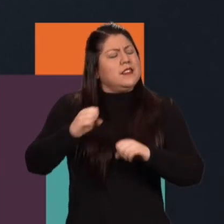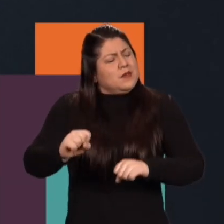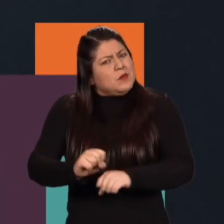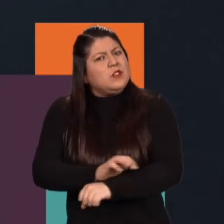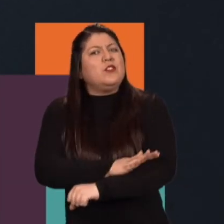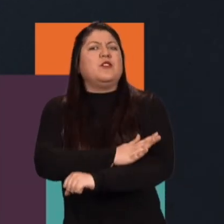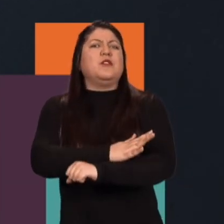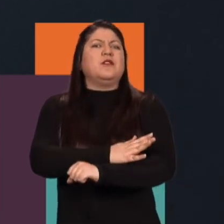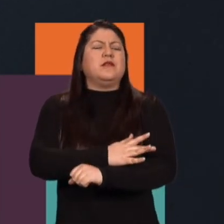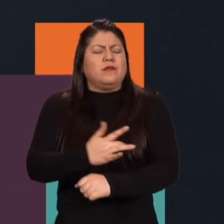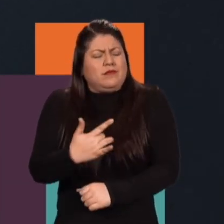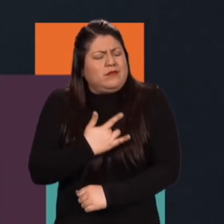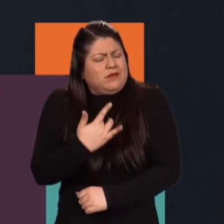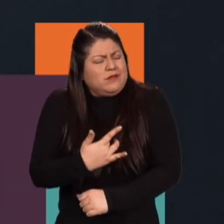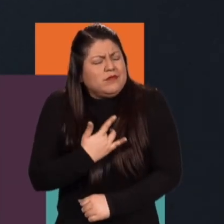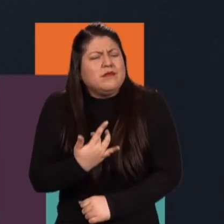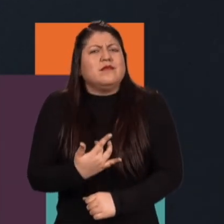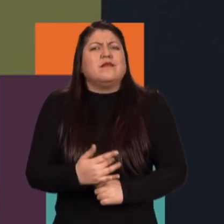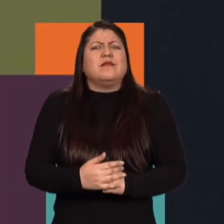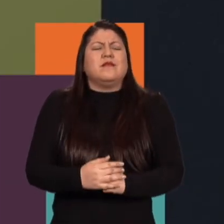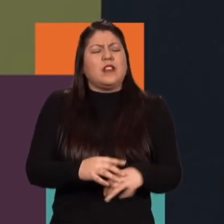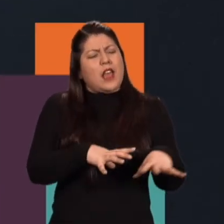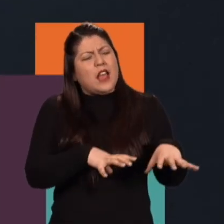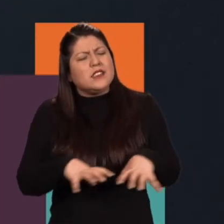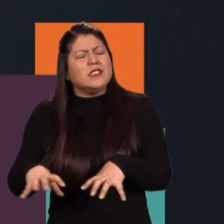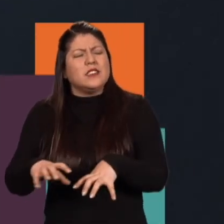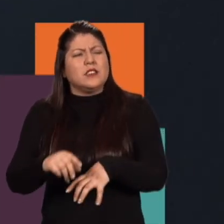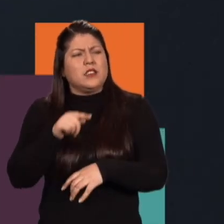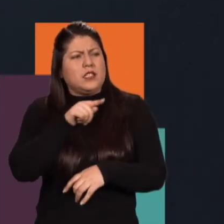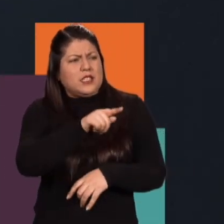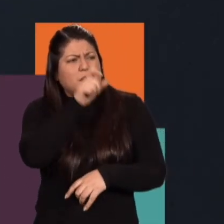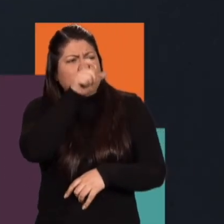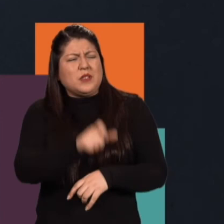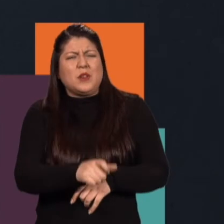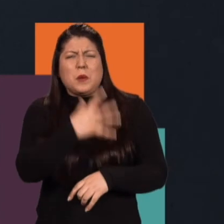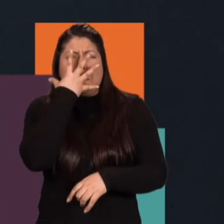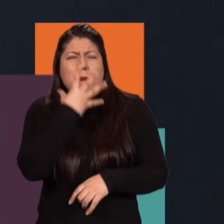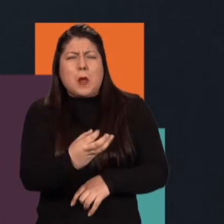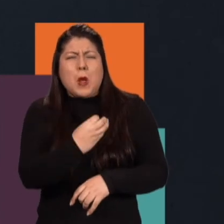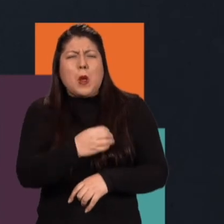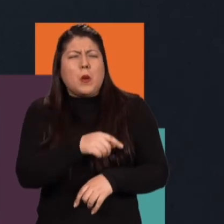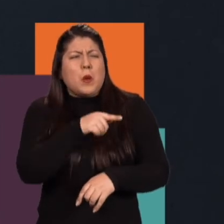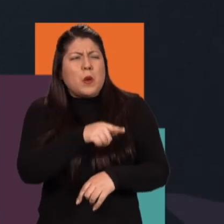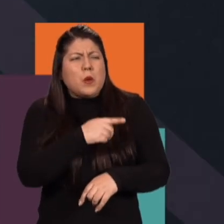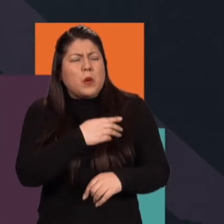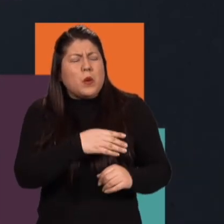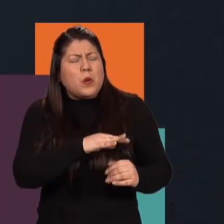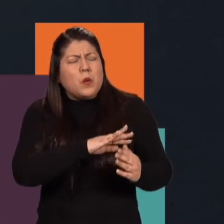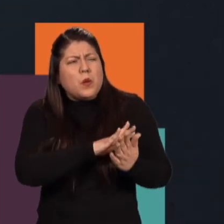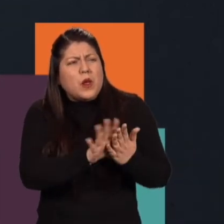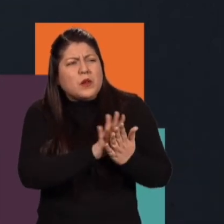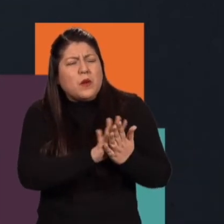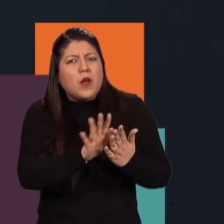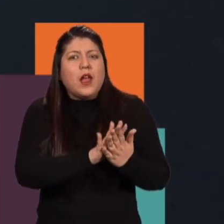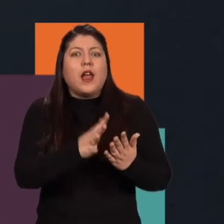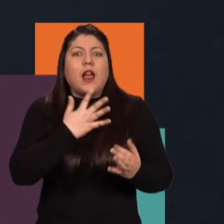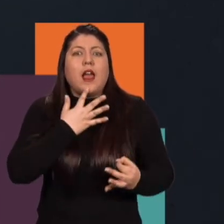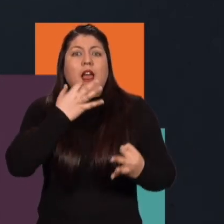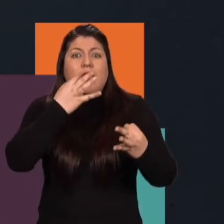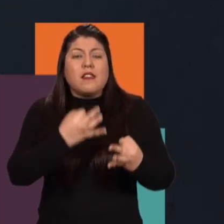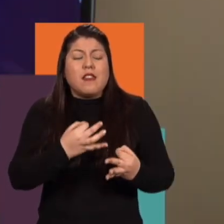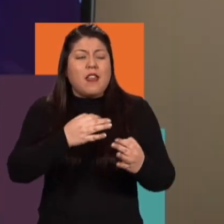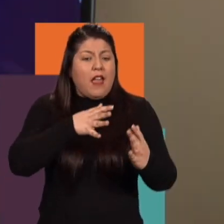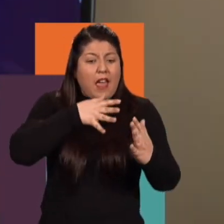nuevamente un escáner de esas emociones de esos sentimientos y esas acciones que ha hecho ese personaje durante la historia